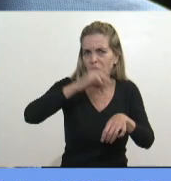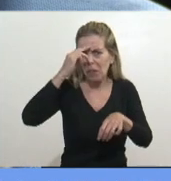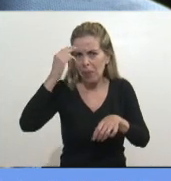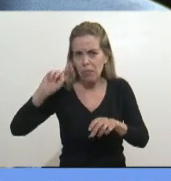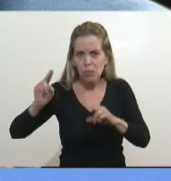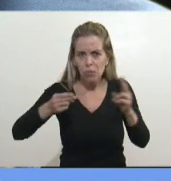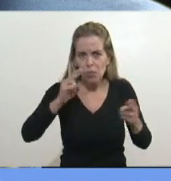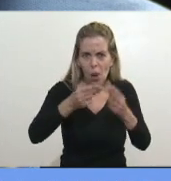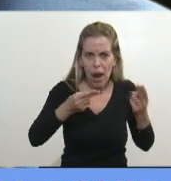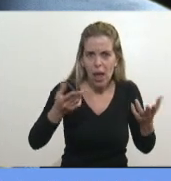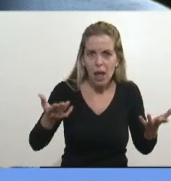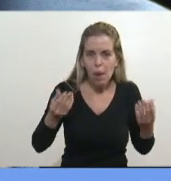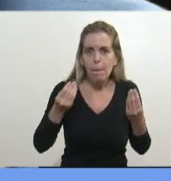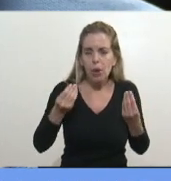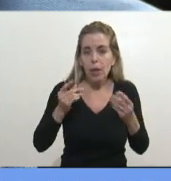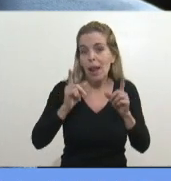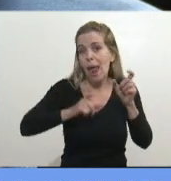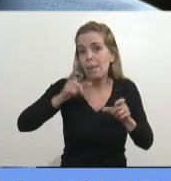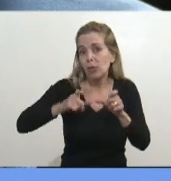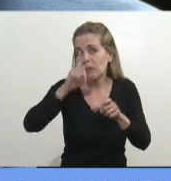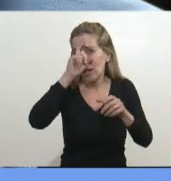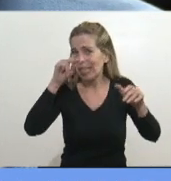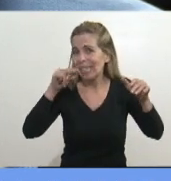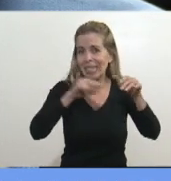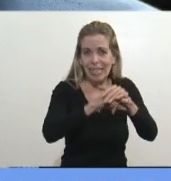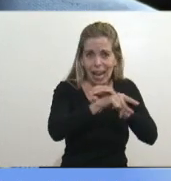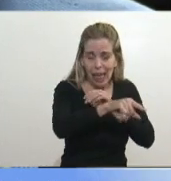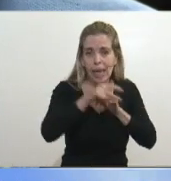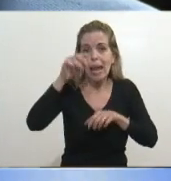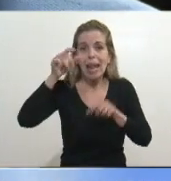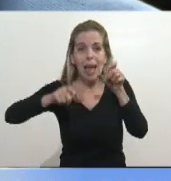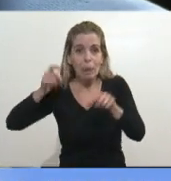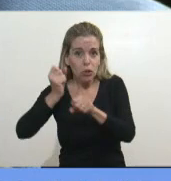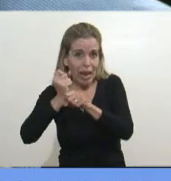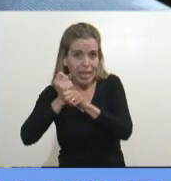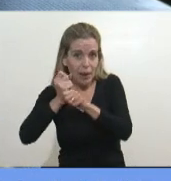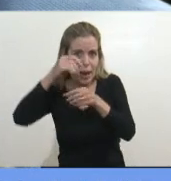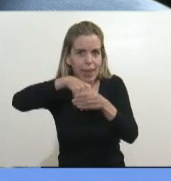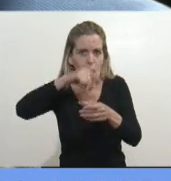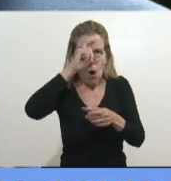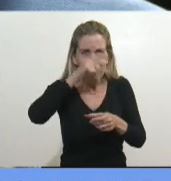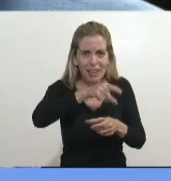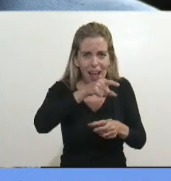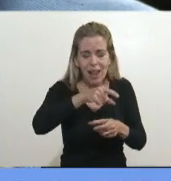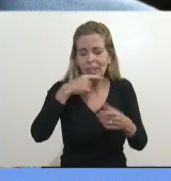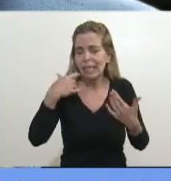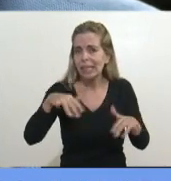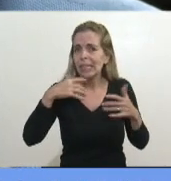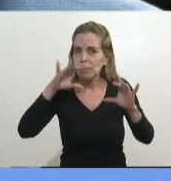Porque el tema es que la gente que está en terapia intensiva se juega la vida todos los días. Un solo error les cuesta la vida.